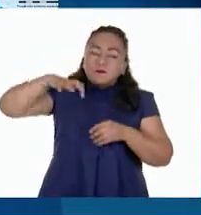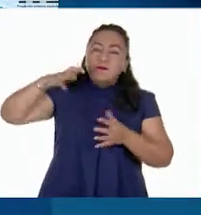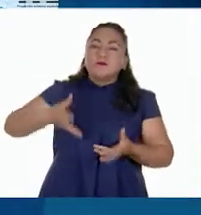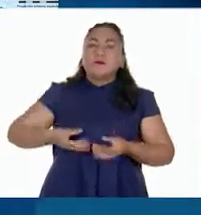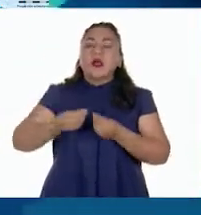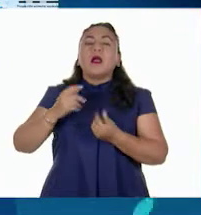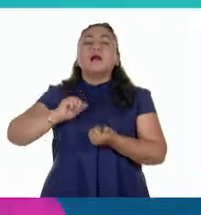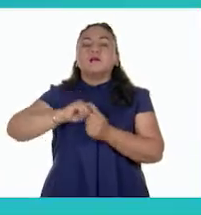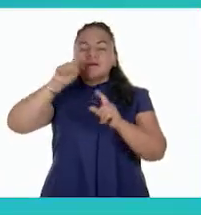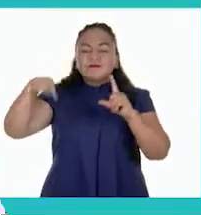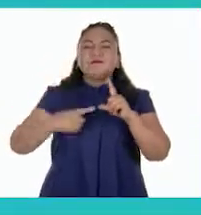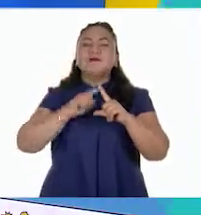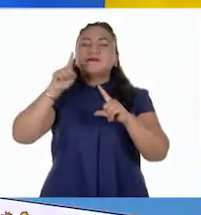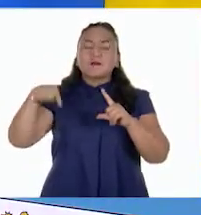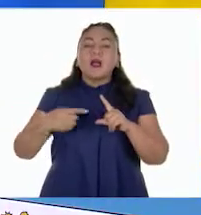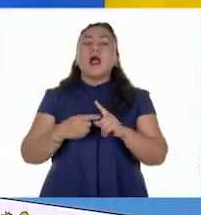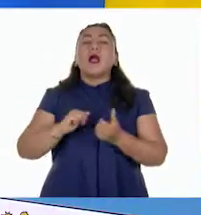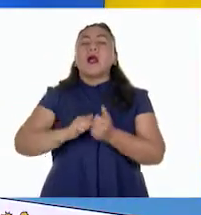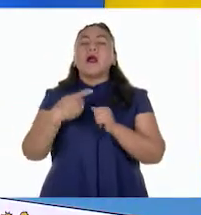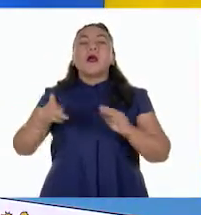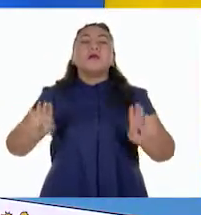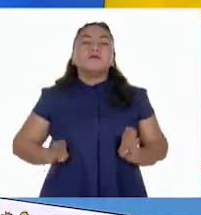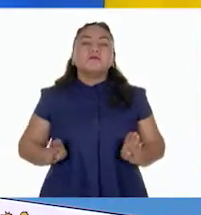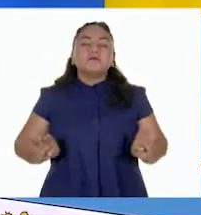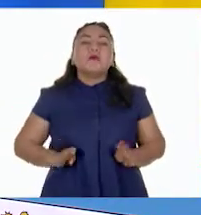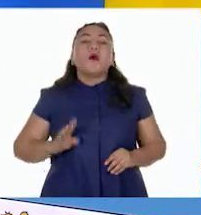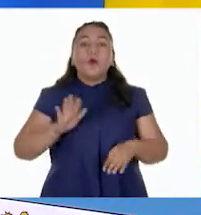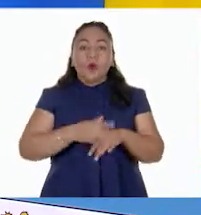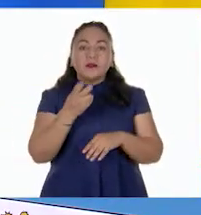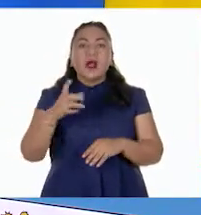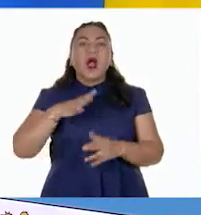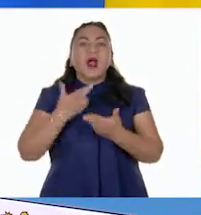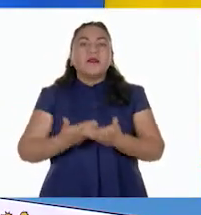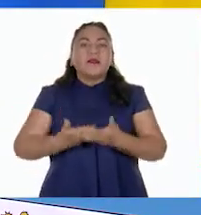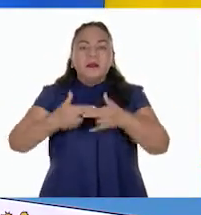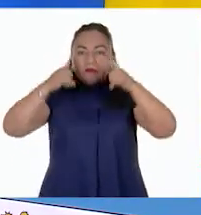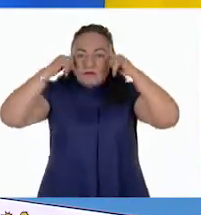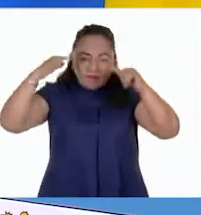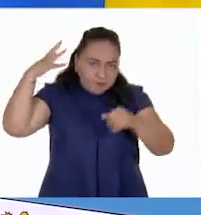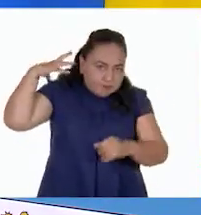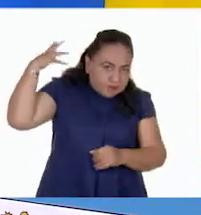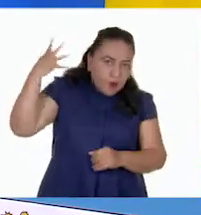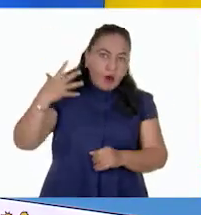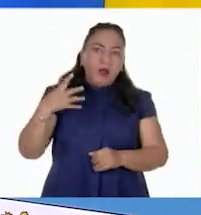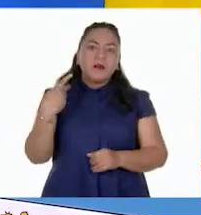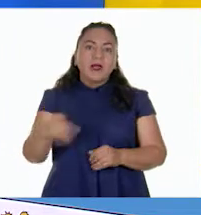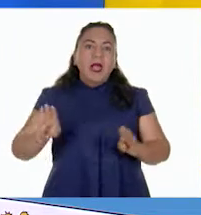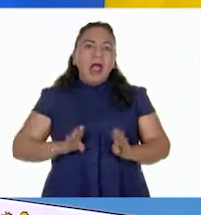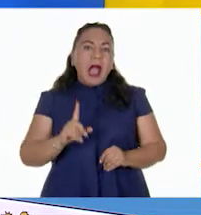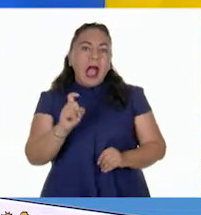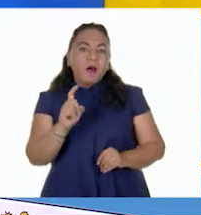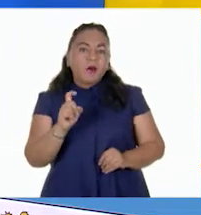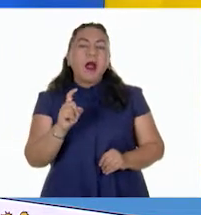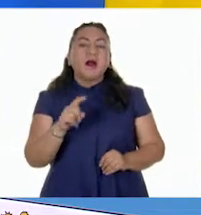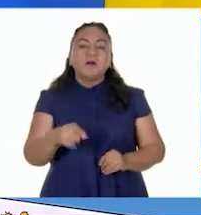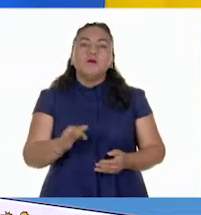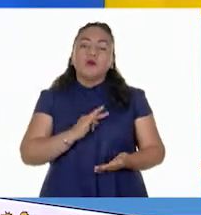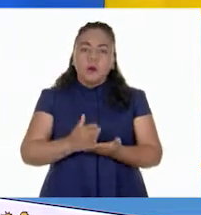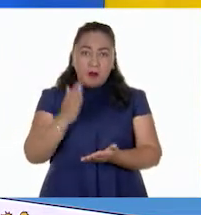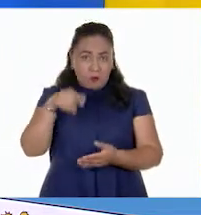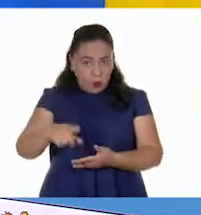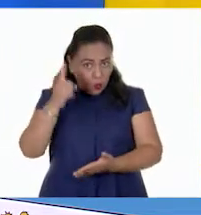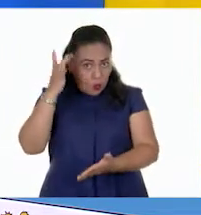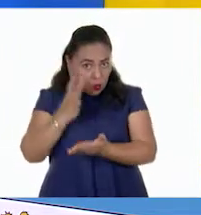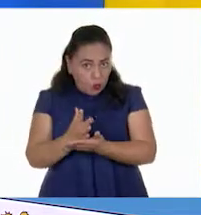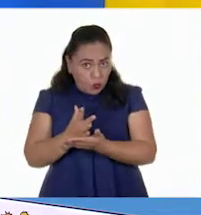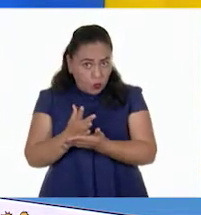condiciones geográficas para que los búfalos de agua puedan desarrollarse y crecer. Pero, ¿será el único lugar en donde